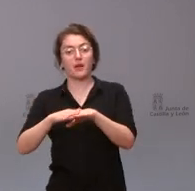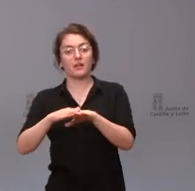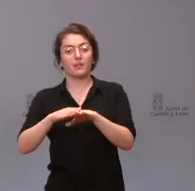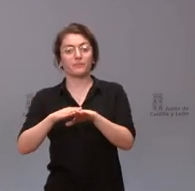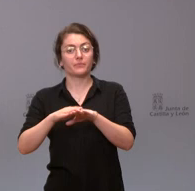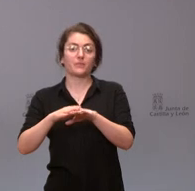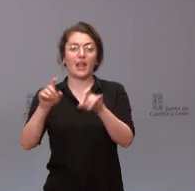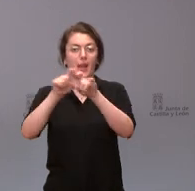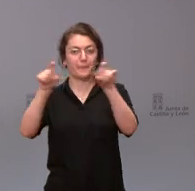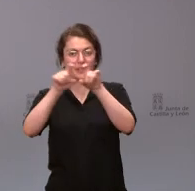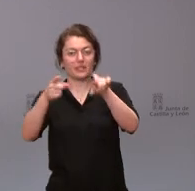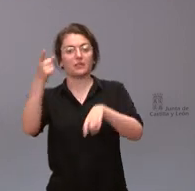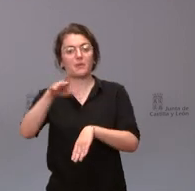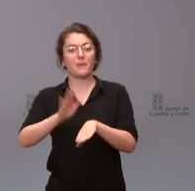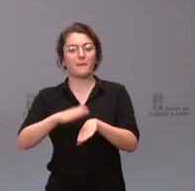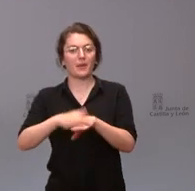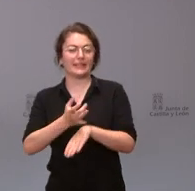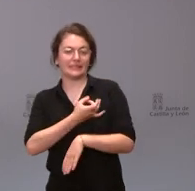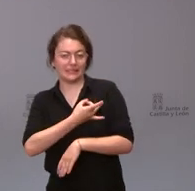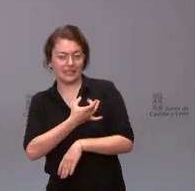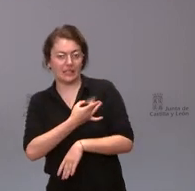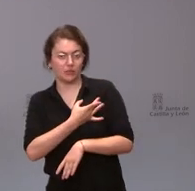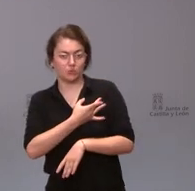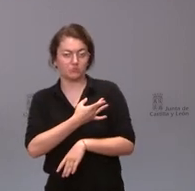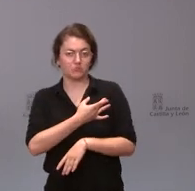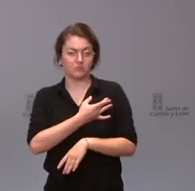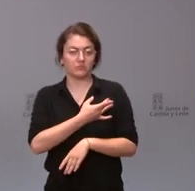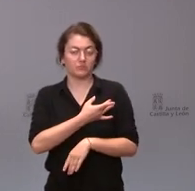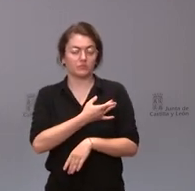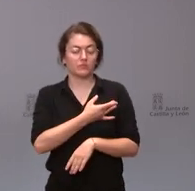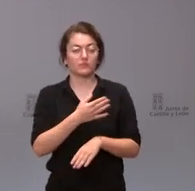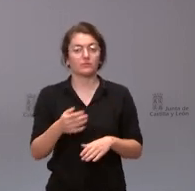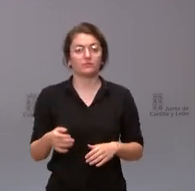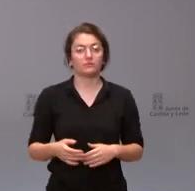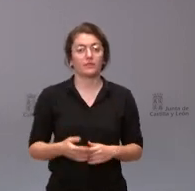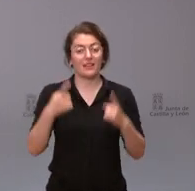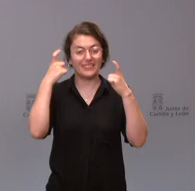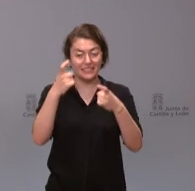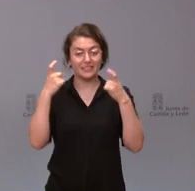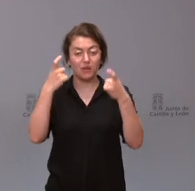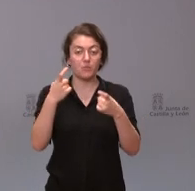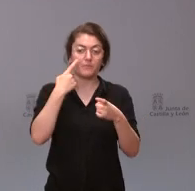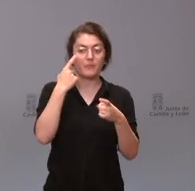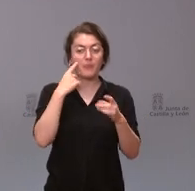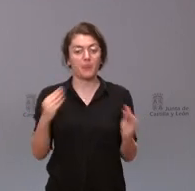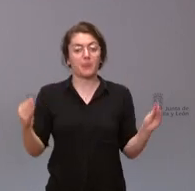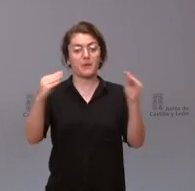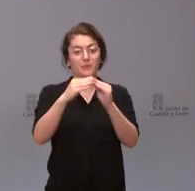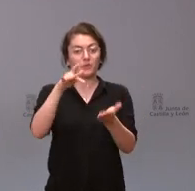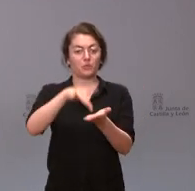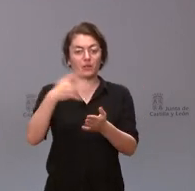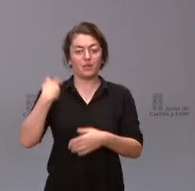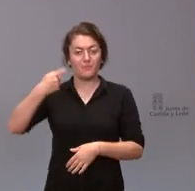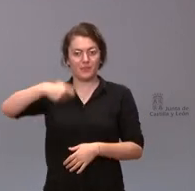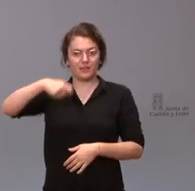empresariales como para las organizaciones sindicales que asisten a ese encuentro y por tanto se intentará cuadrar la agenda desde el momento en que la del presidente esté